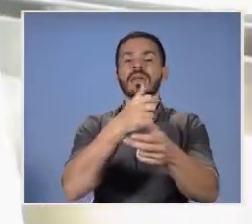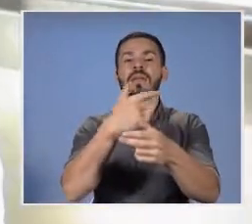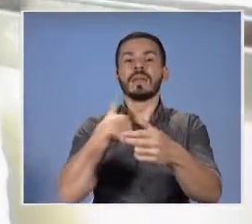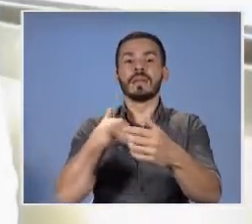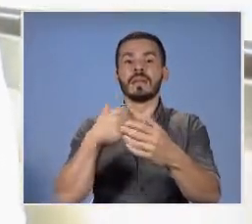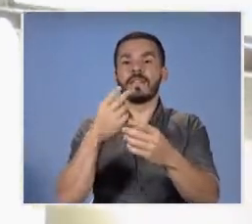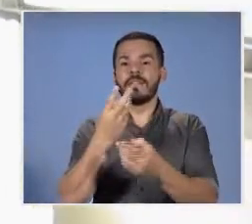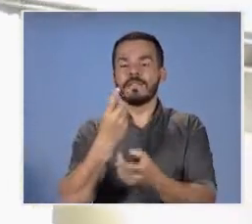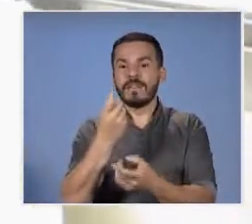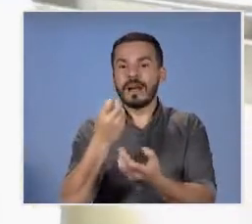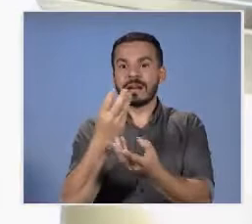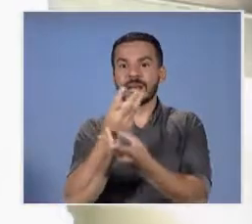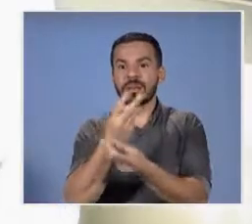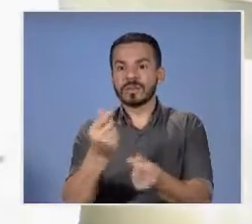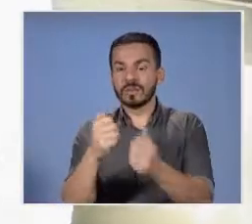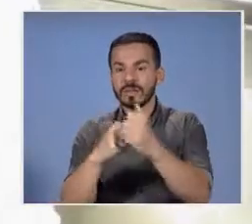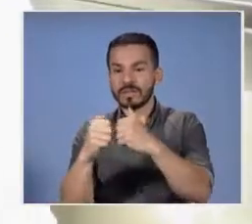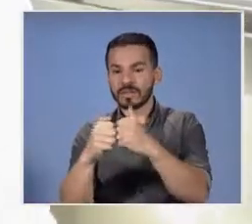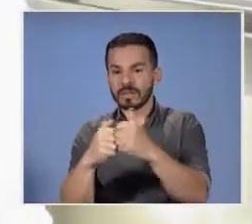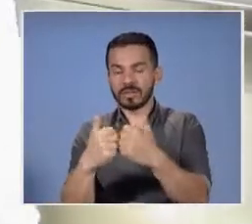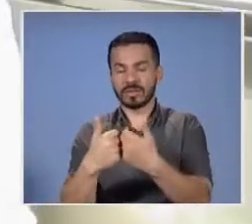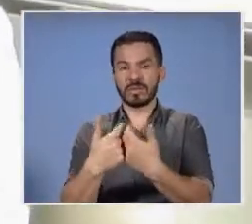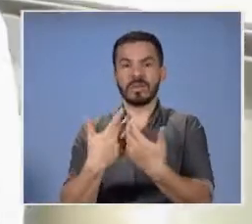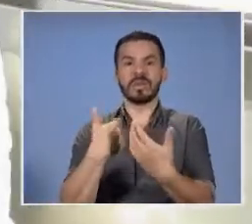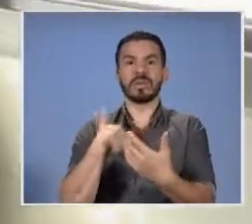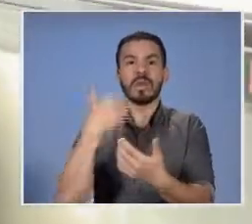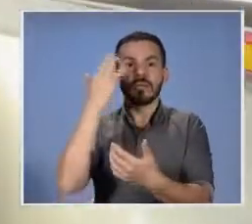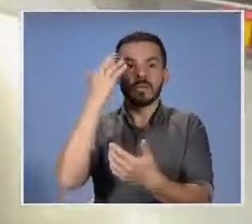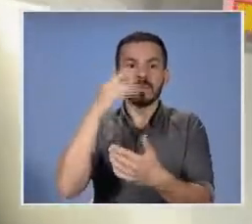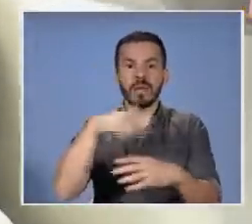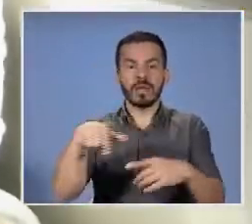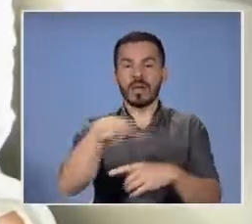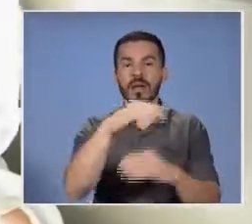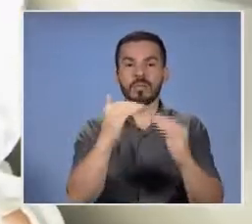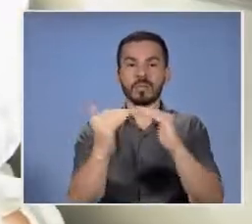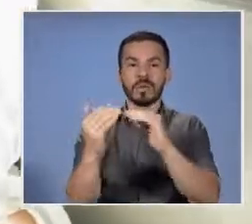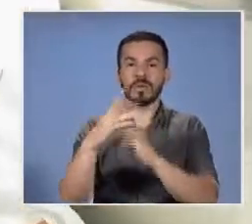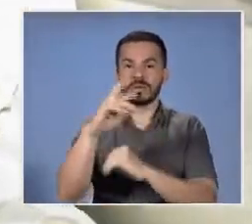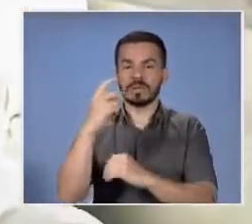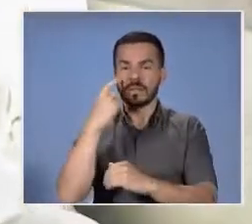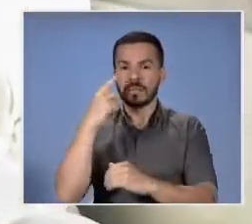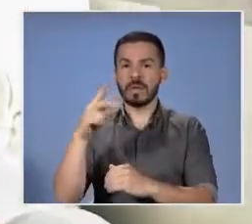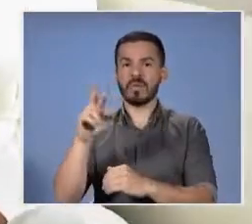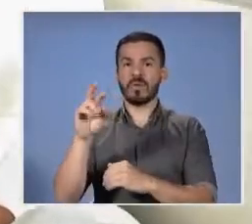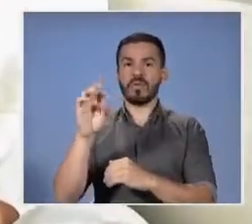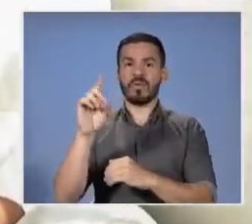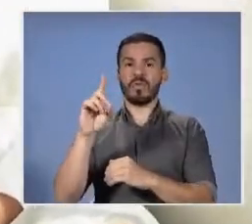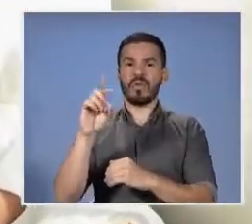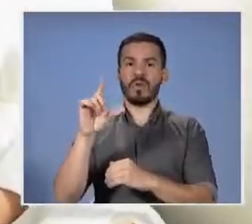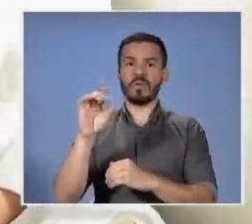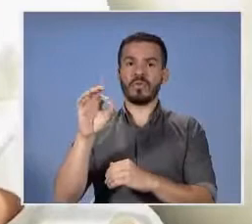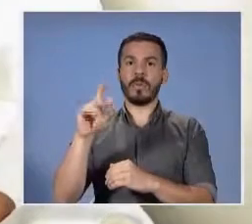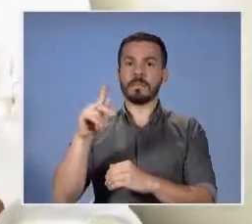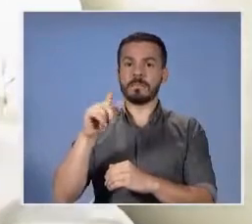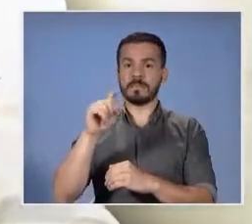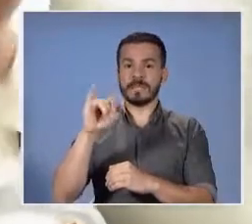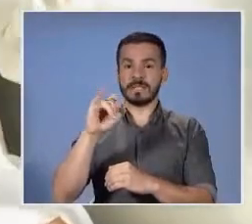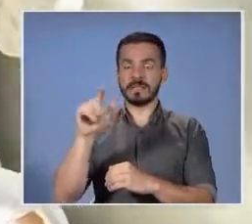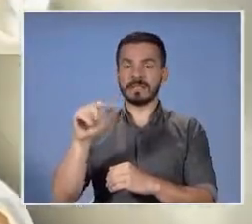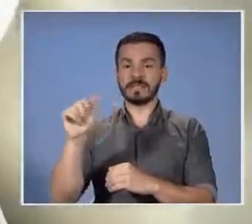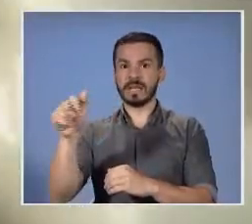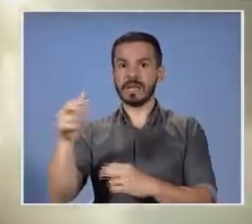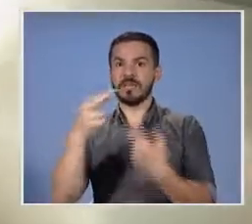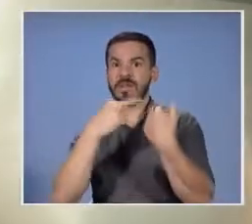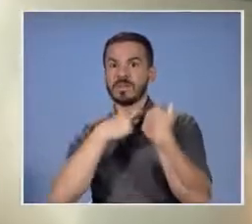en torno al problema de infraestructura agobia a la ciudadanía costarricense. Y ahí vemos a Rodolfo Pisa, tremenda tarea como ministro de la Presidencia.